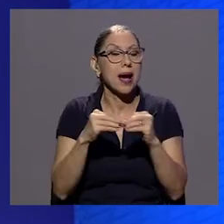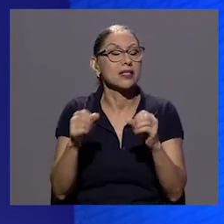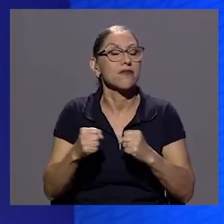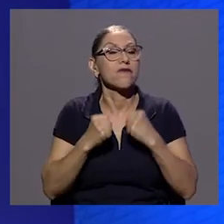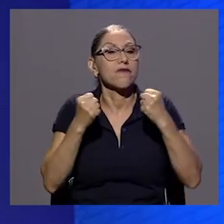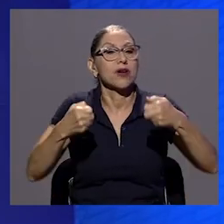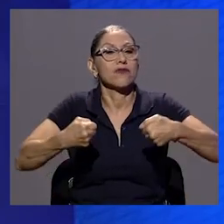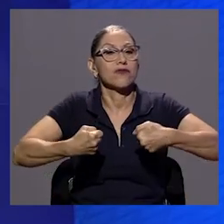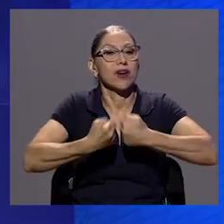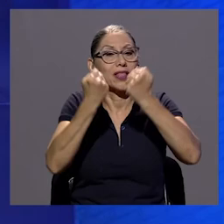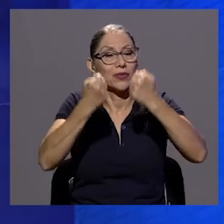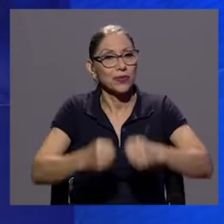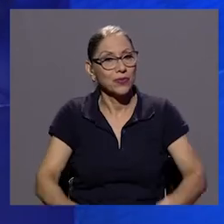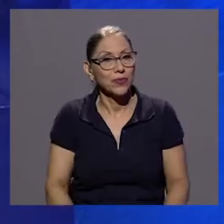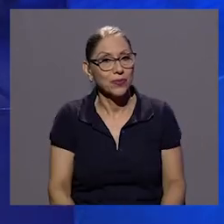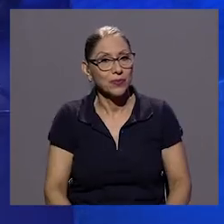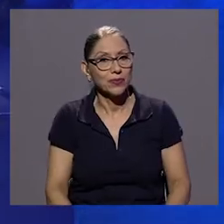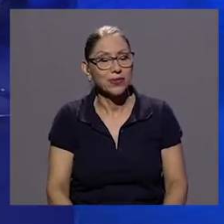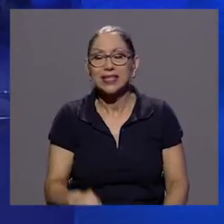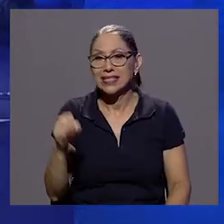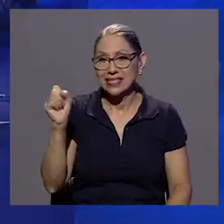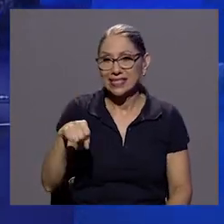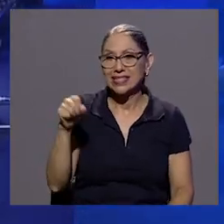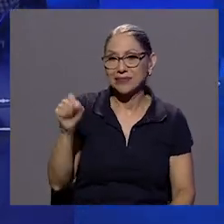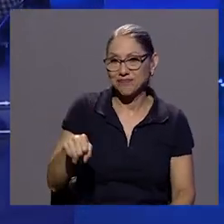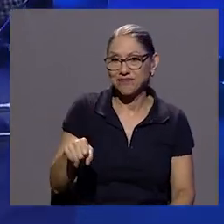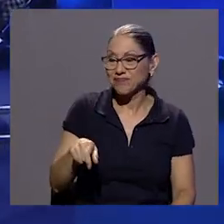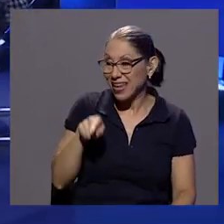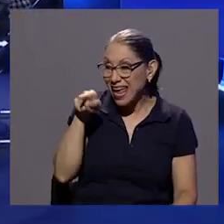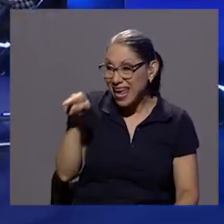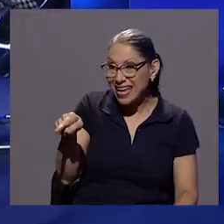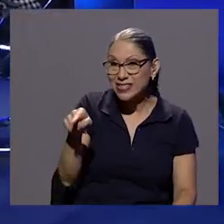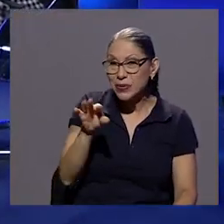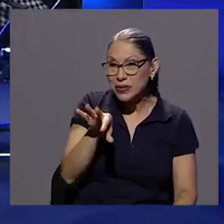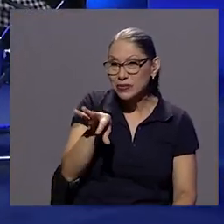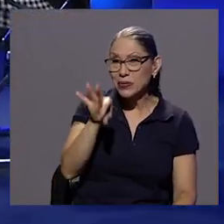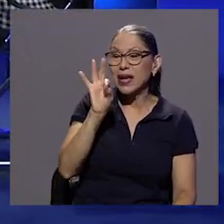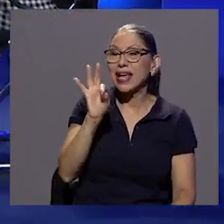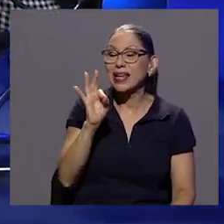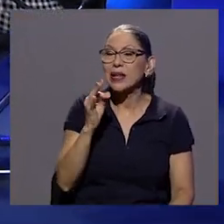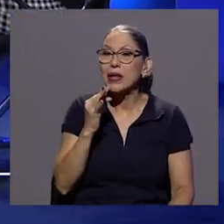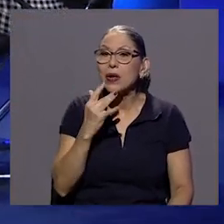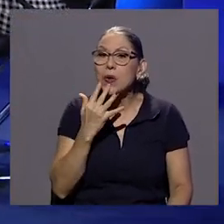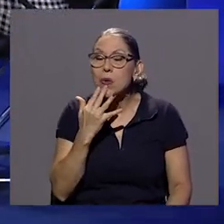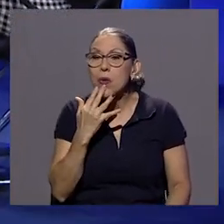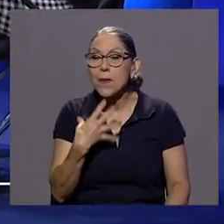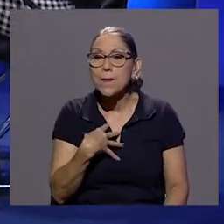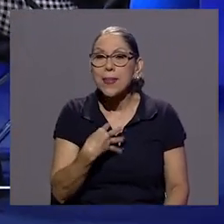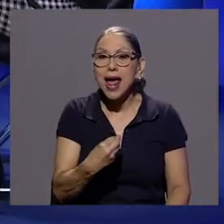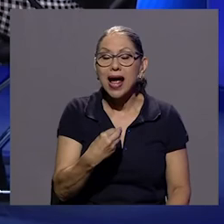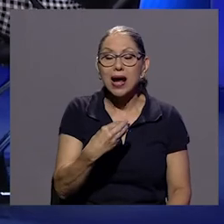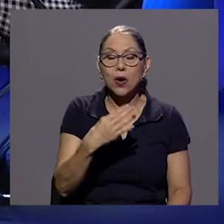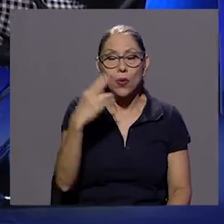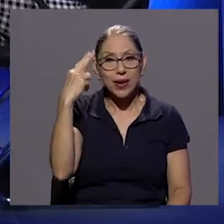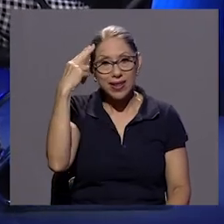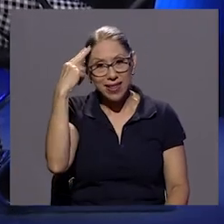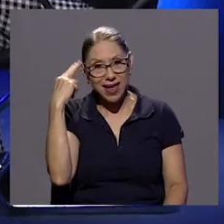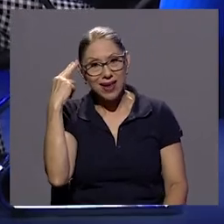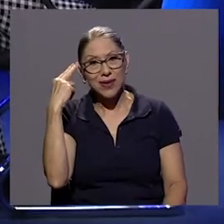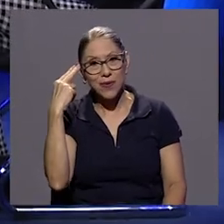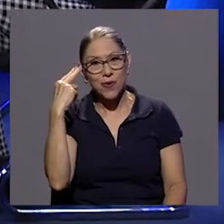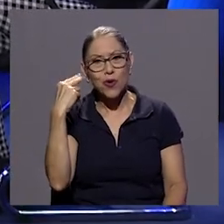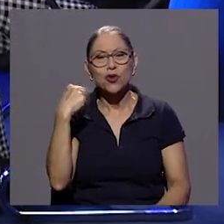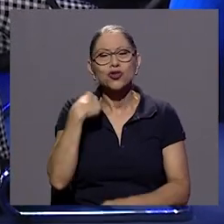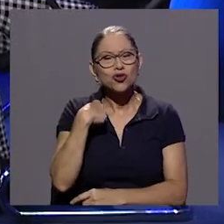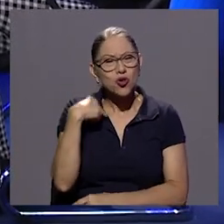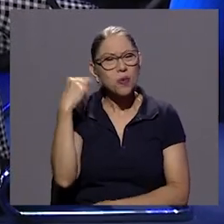sí y digamos que una decisión o sea eso del blanco y negro y del color porque están los dos yo le di mucho vuelta